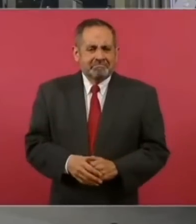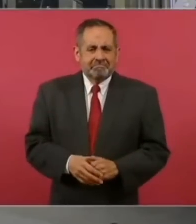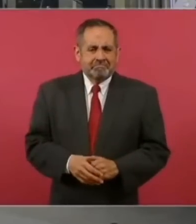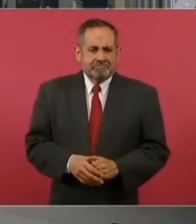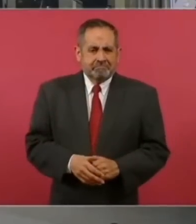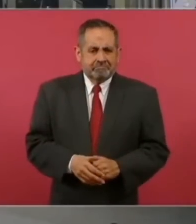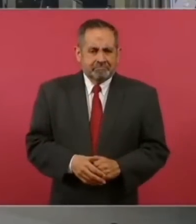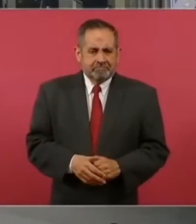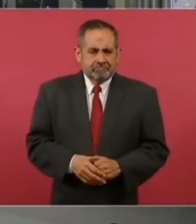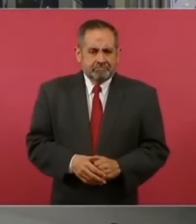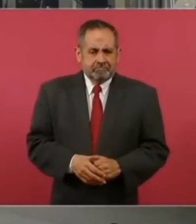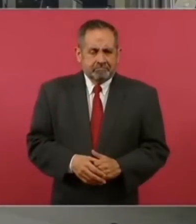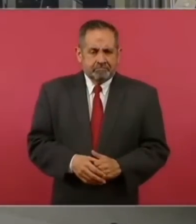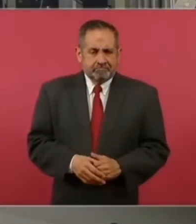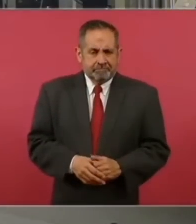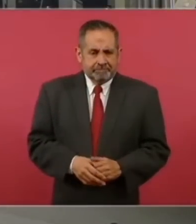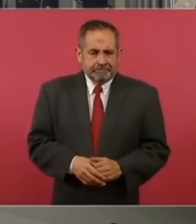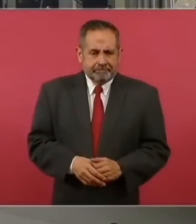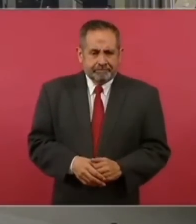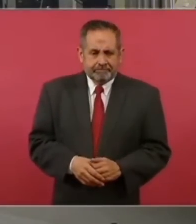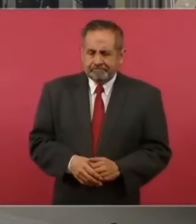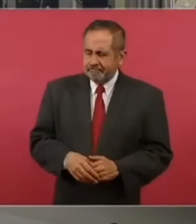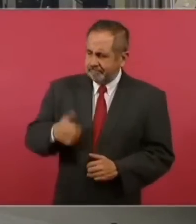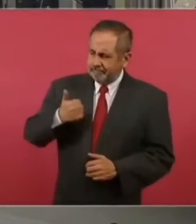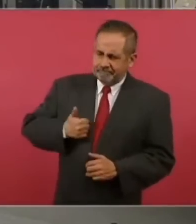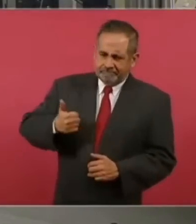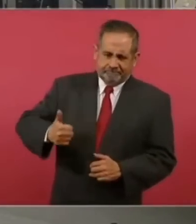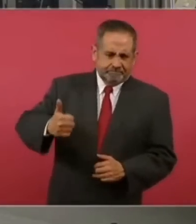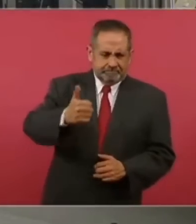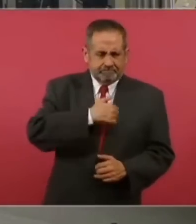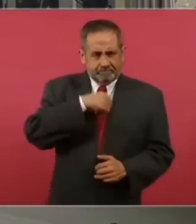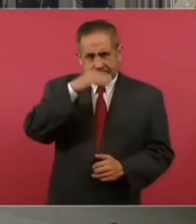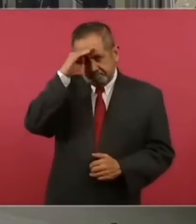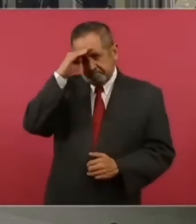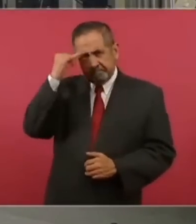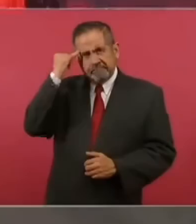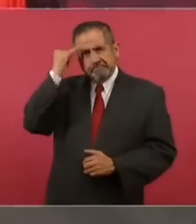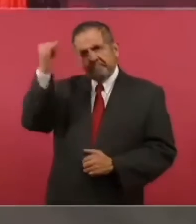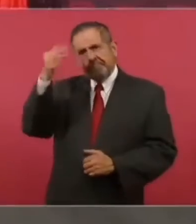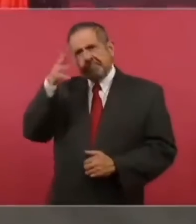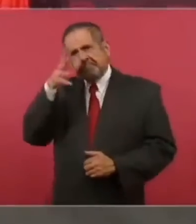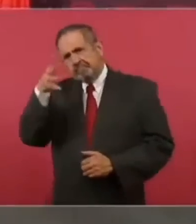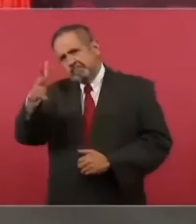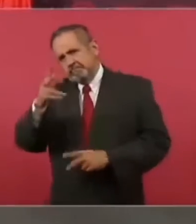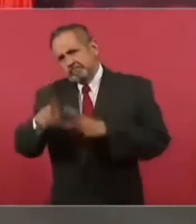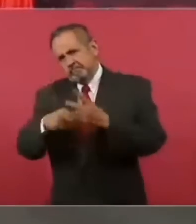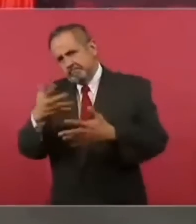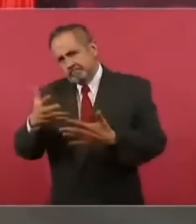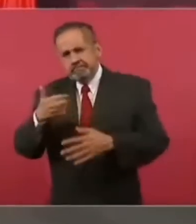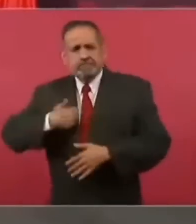para quien tiene su proyecto es que antes